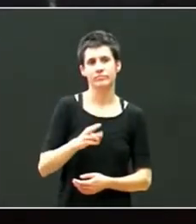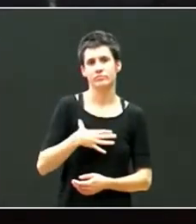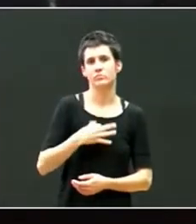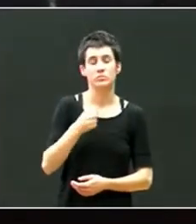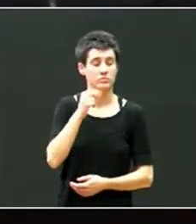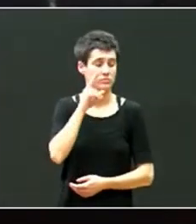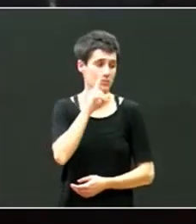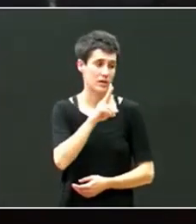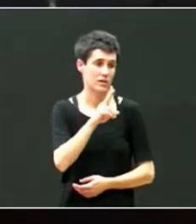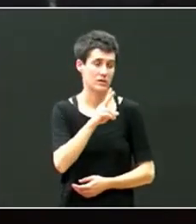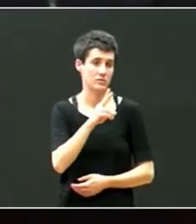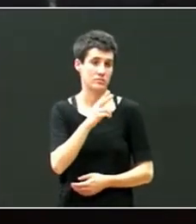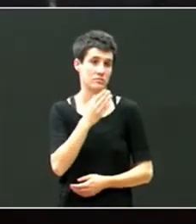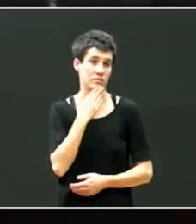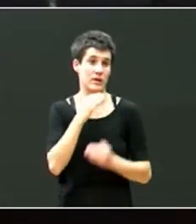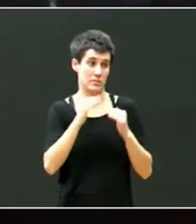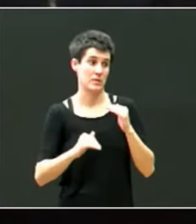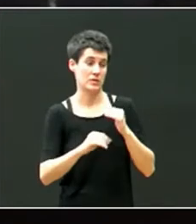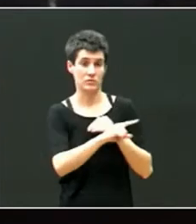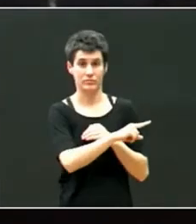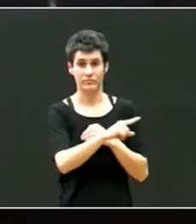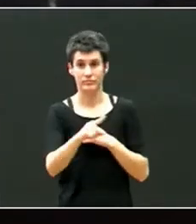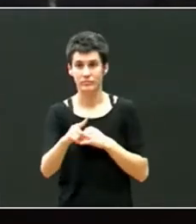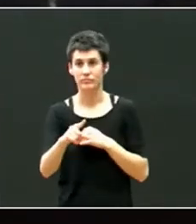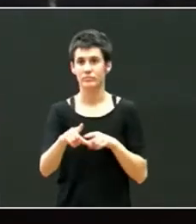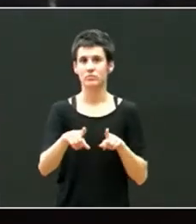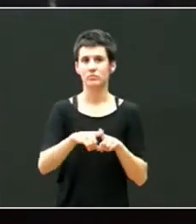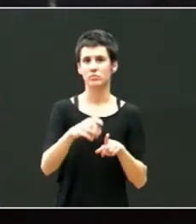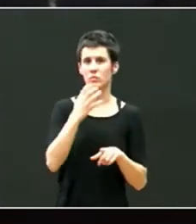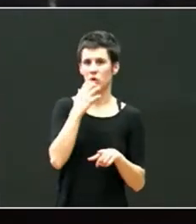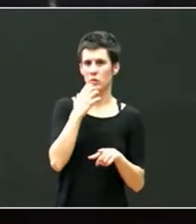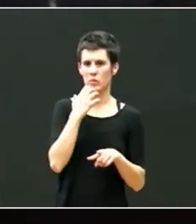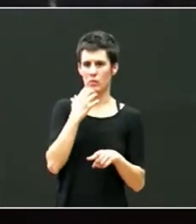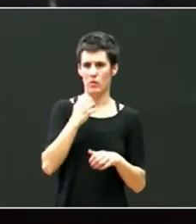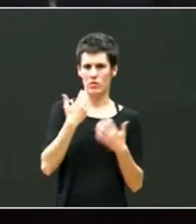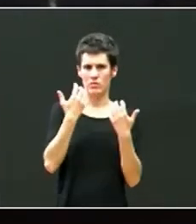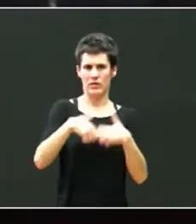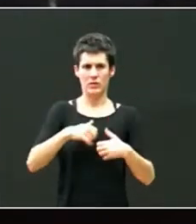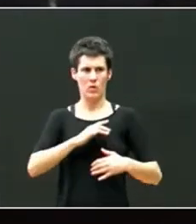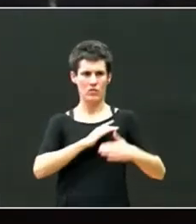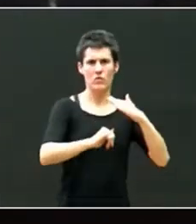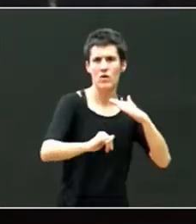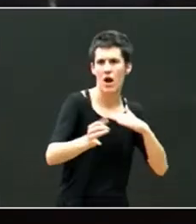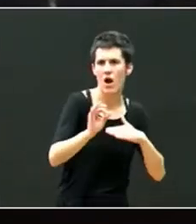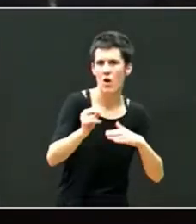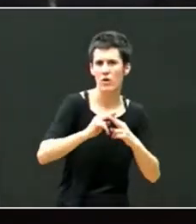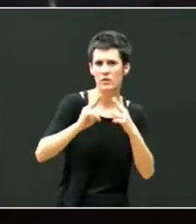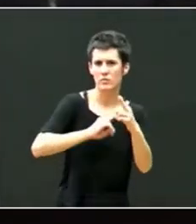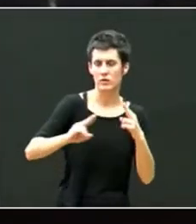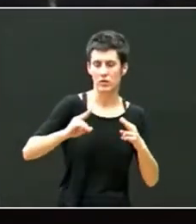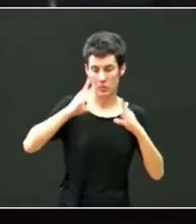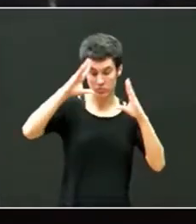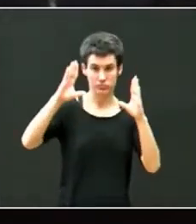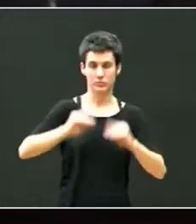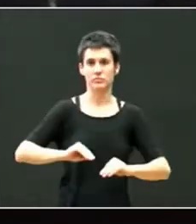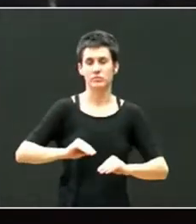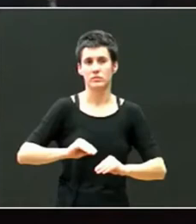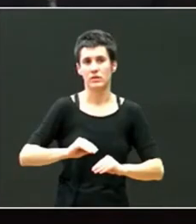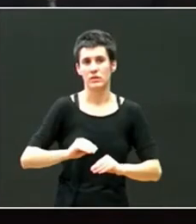menores cuando tienen una respuesta de fuga o cuando tienen una respuesta muy impulsiva o cuando tienen una respuesta de bloqueo y paralización